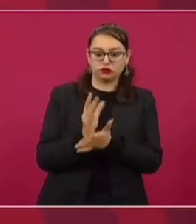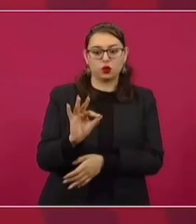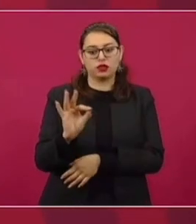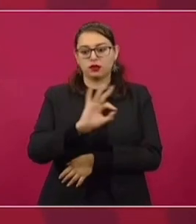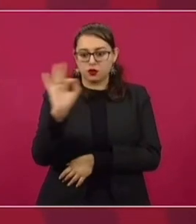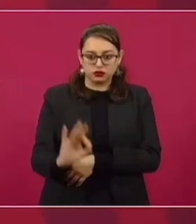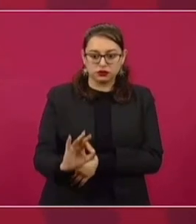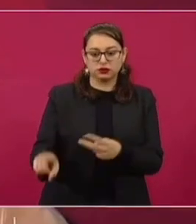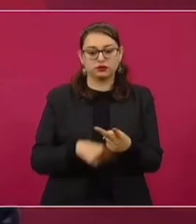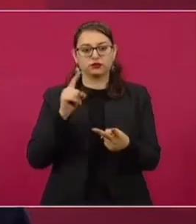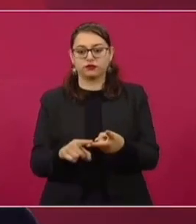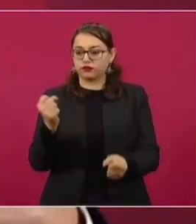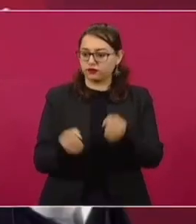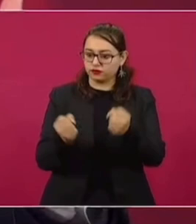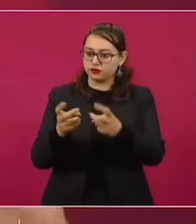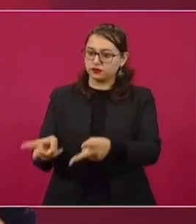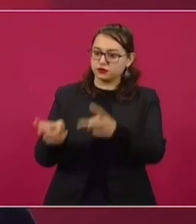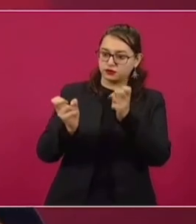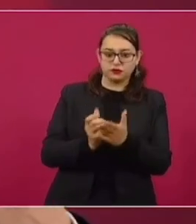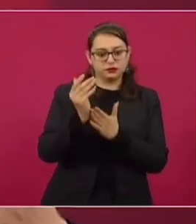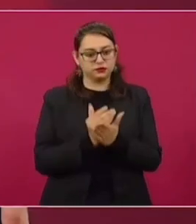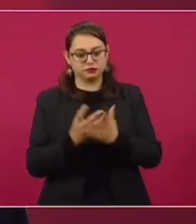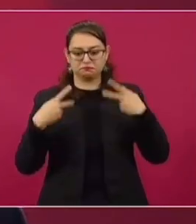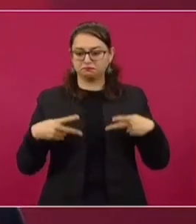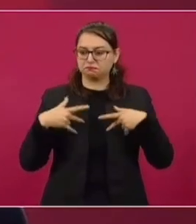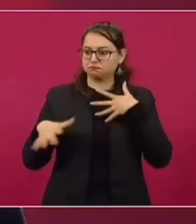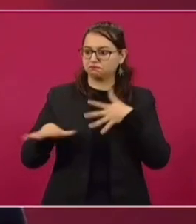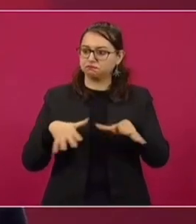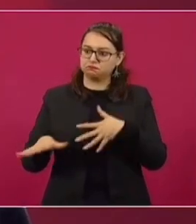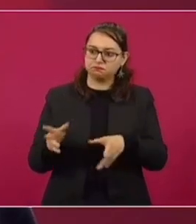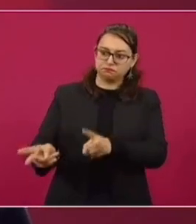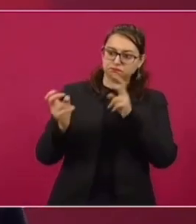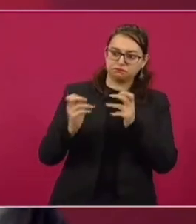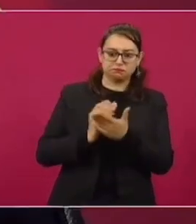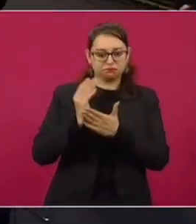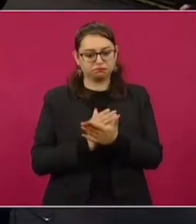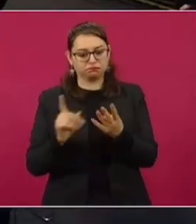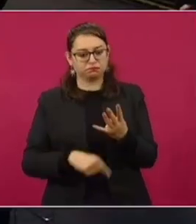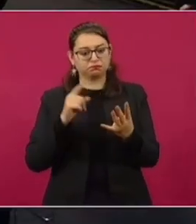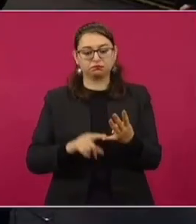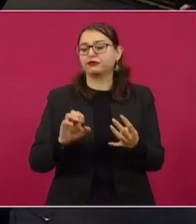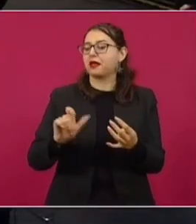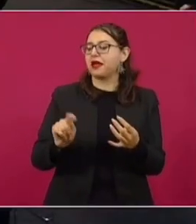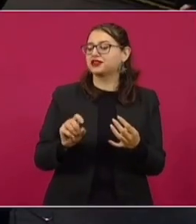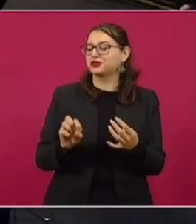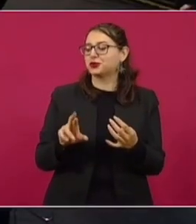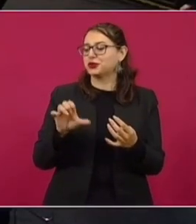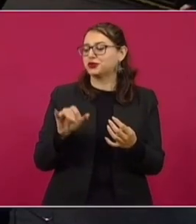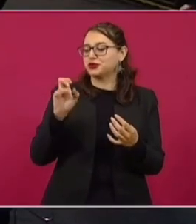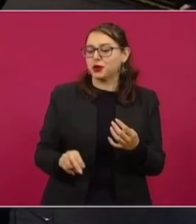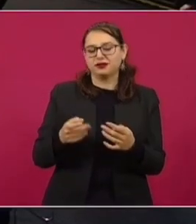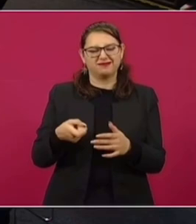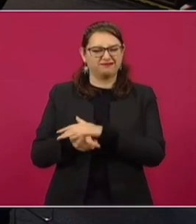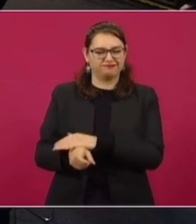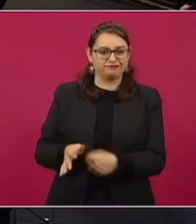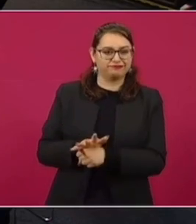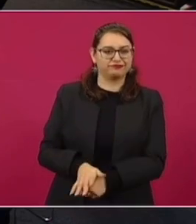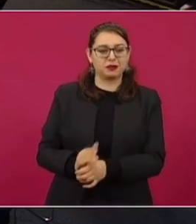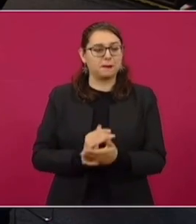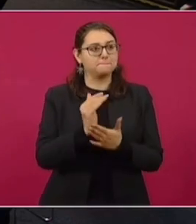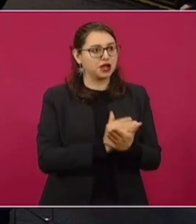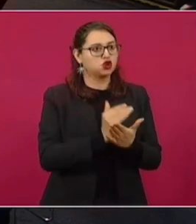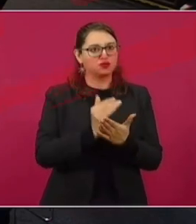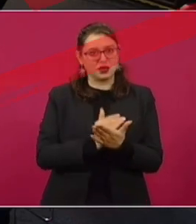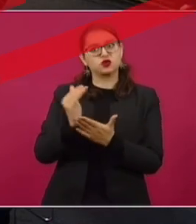el 40 por ciento, el robo de vehículos, el robo a transeúntes, el robo con violencia, la extorsión que ha bajado un pequeño